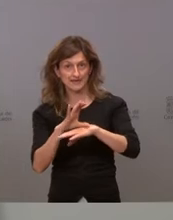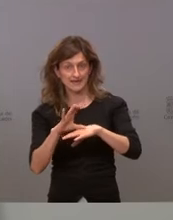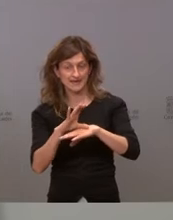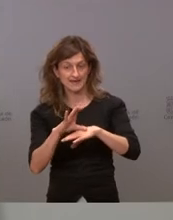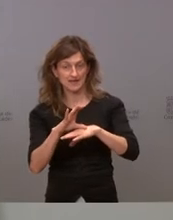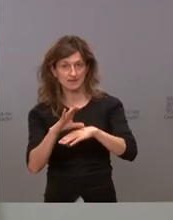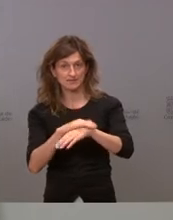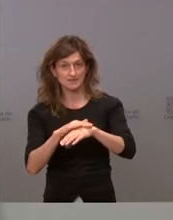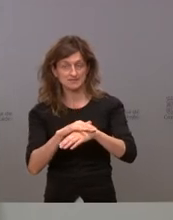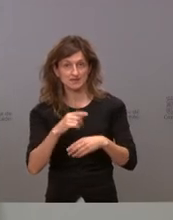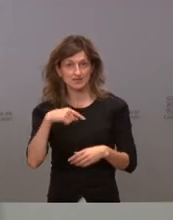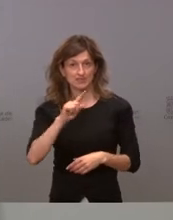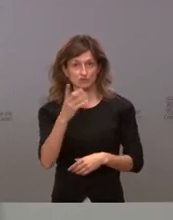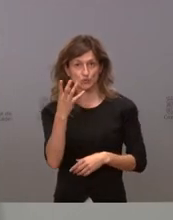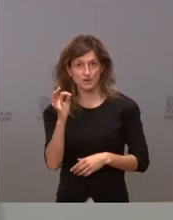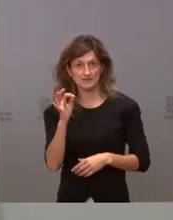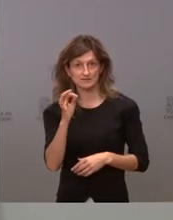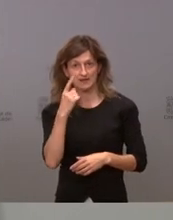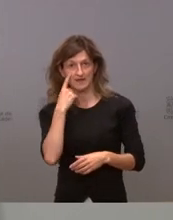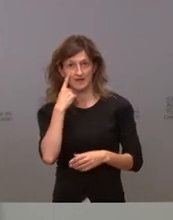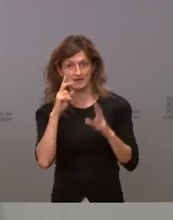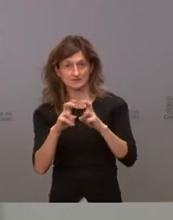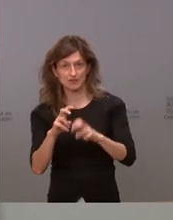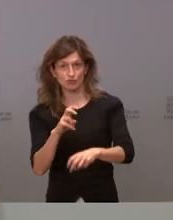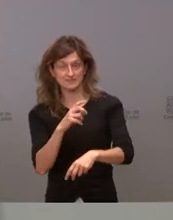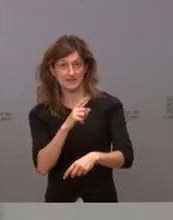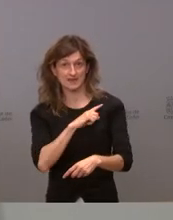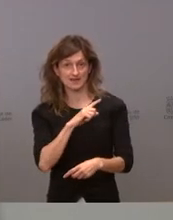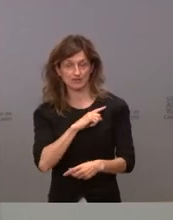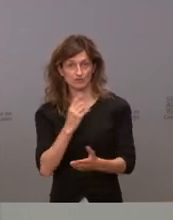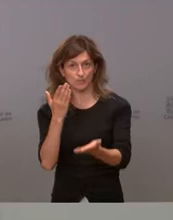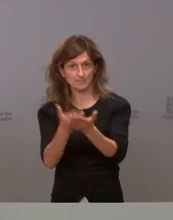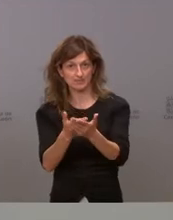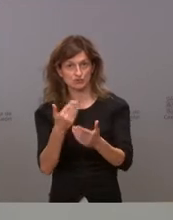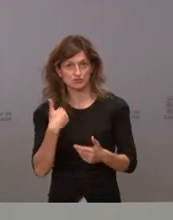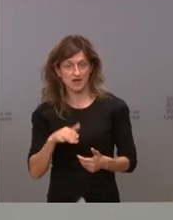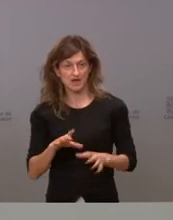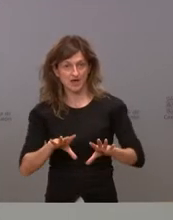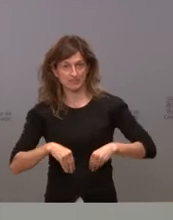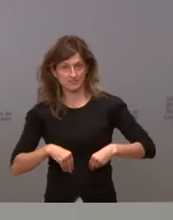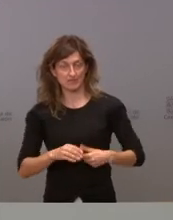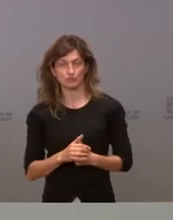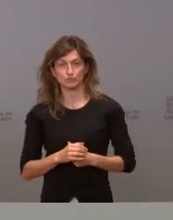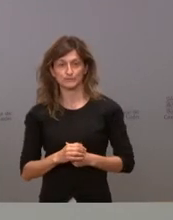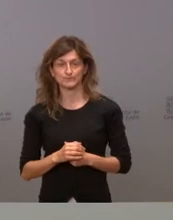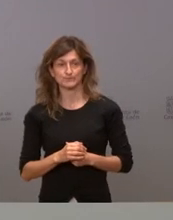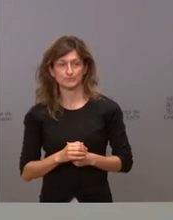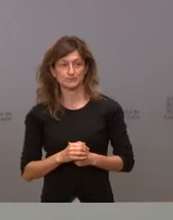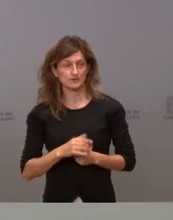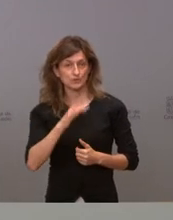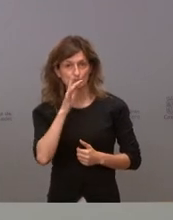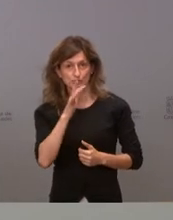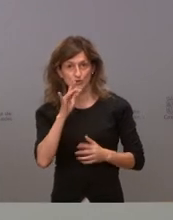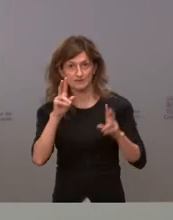otros 140 creo recordar rastreadores al ejército que se ha aceptado esta petición y sobre los screening